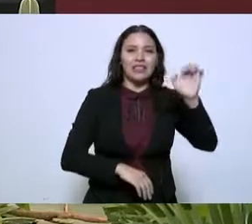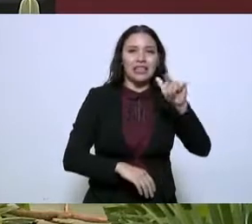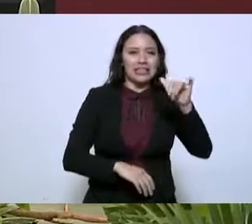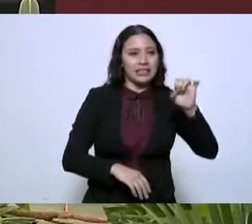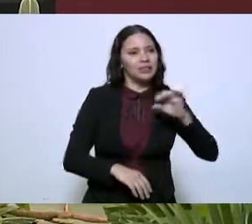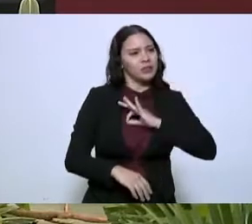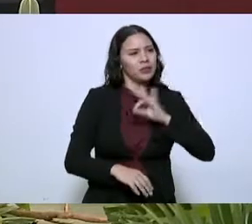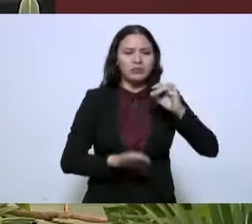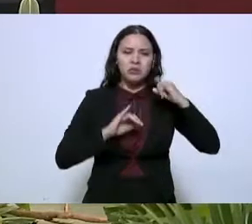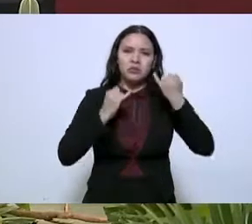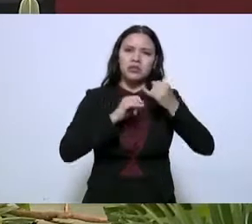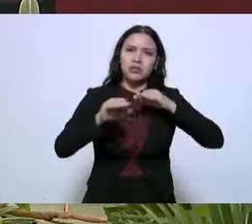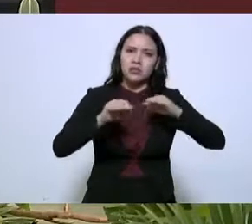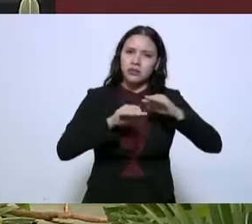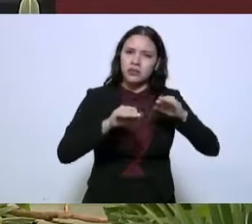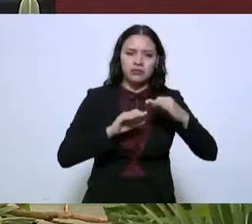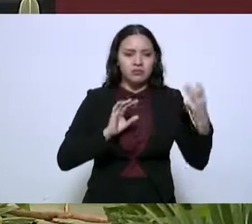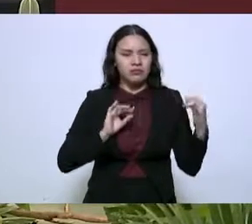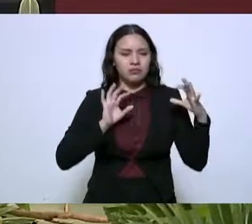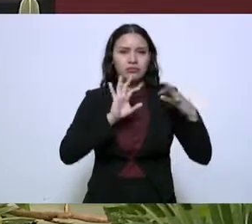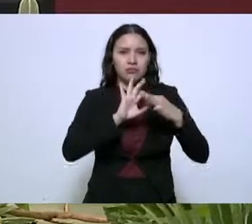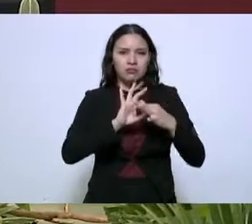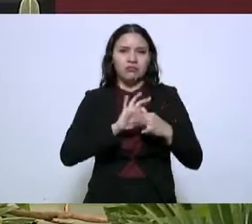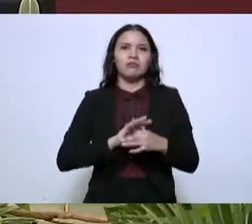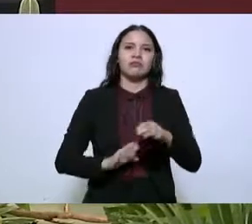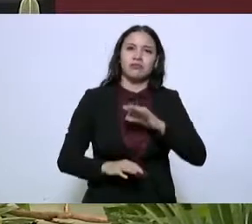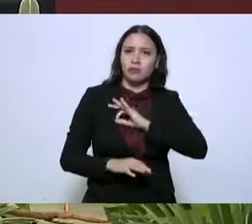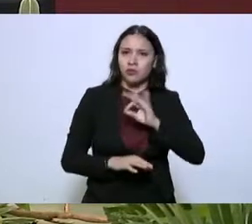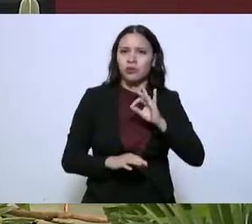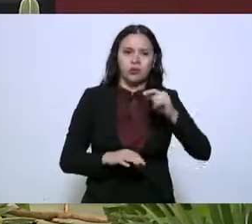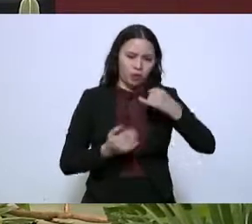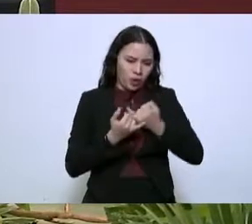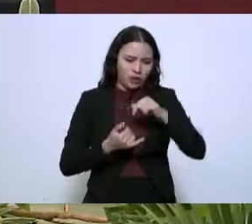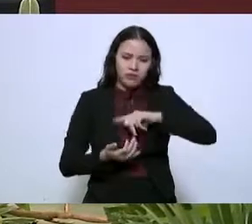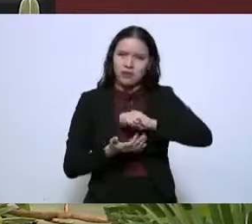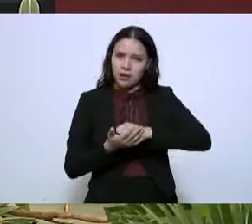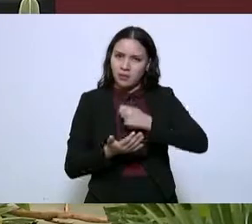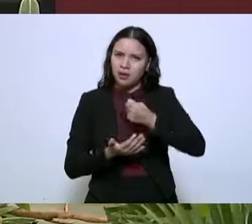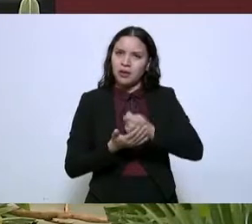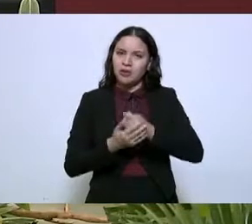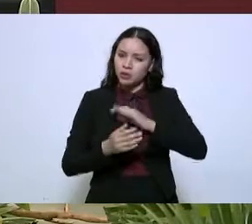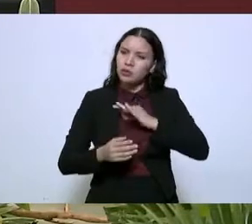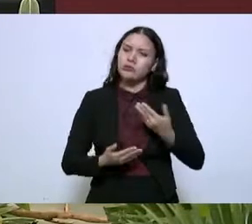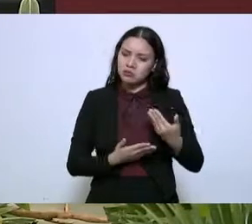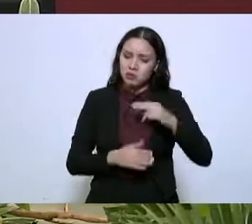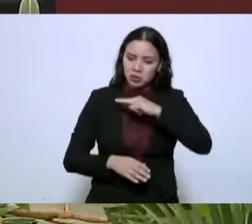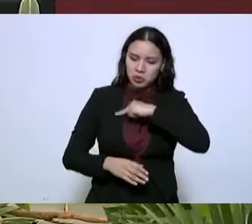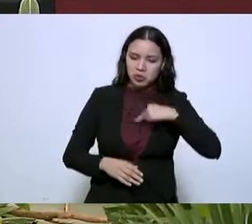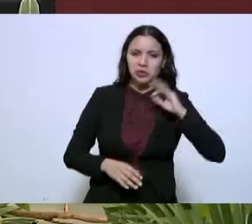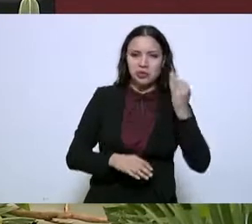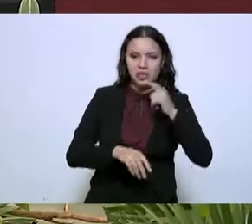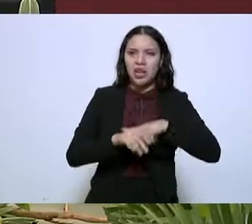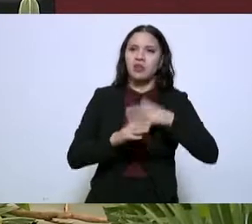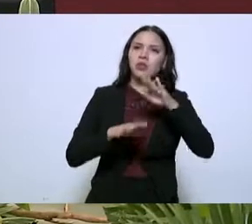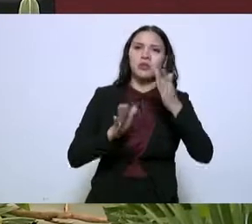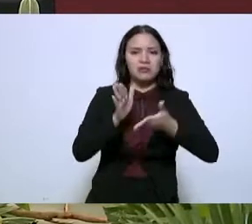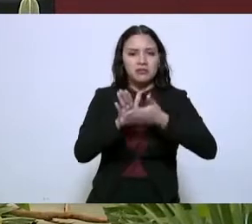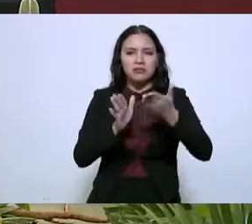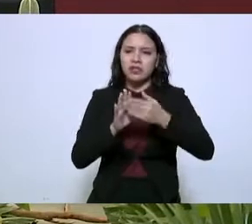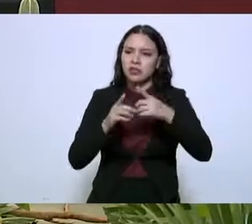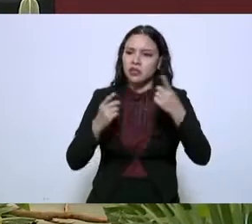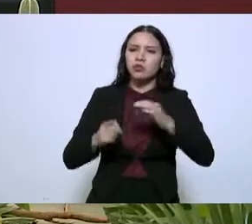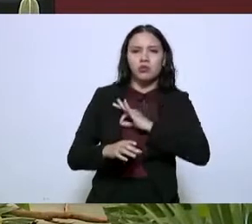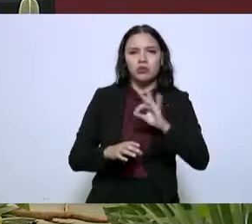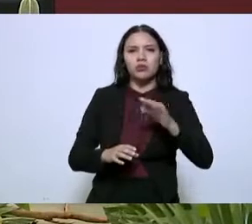consistentemente, muchos de ellos por supuesto provenientes del estado de Tamaulipas, entonces ponemos a sus órdenes esa infraestructura, el